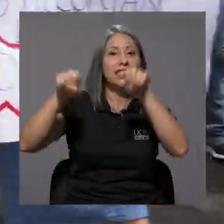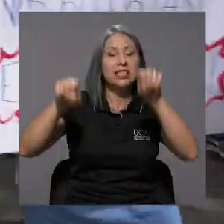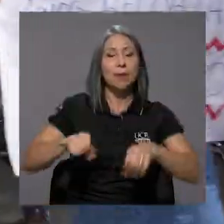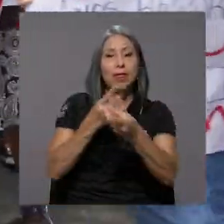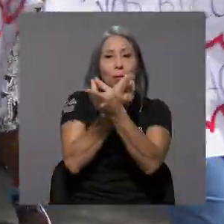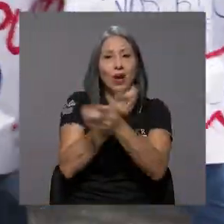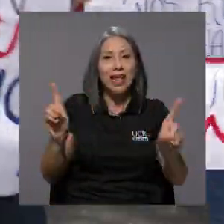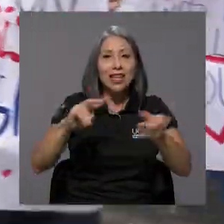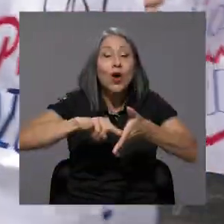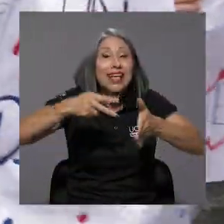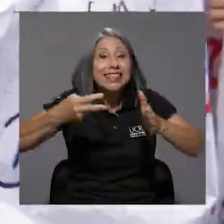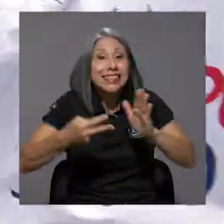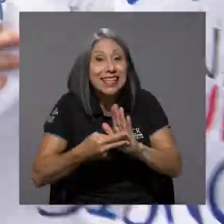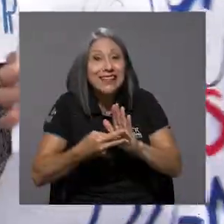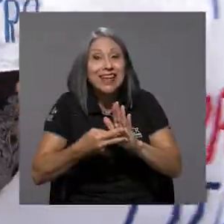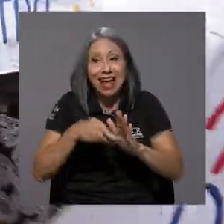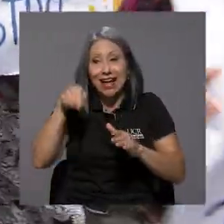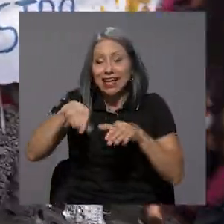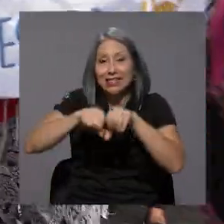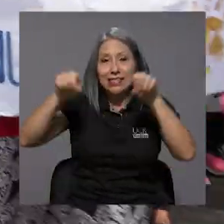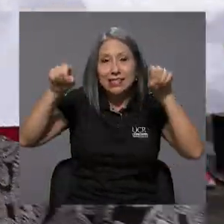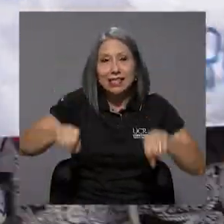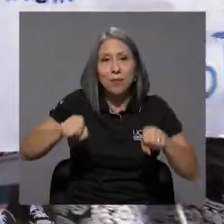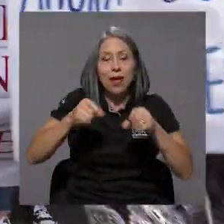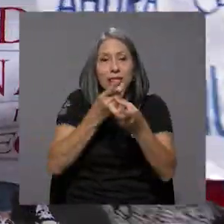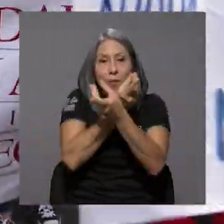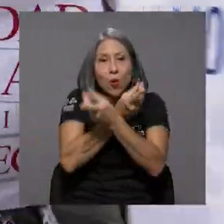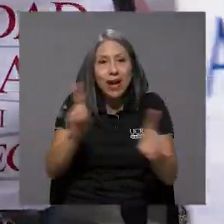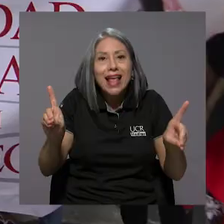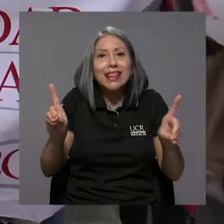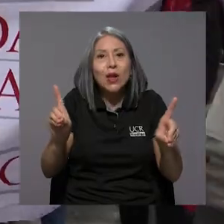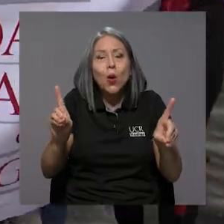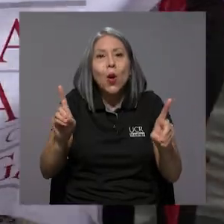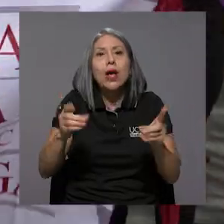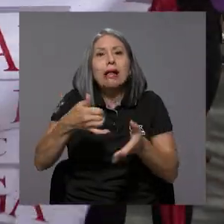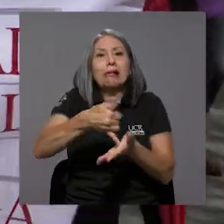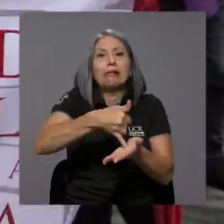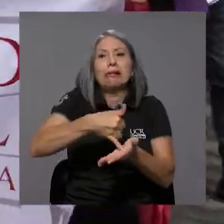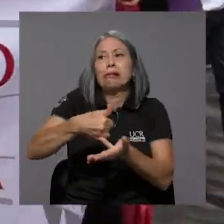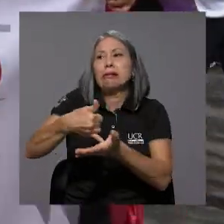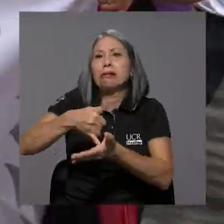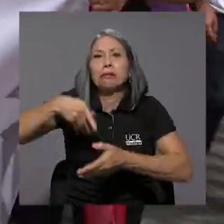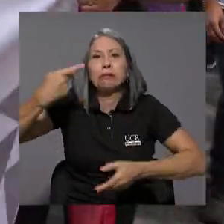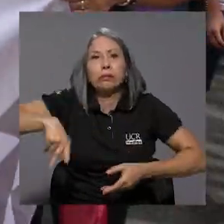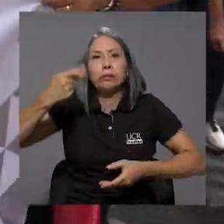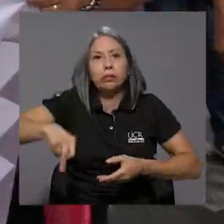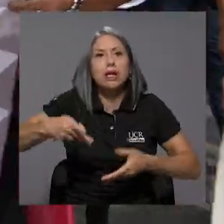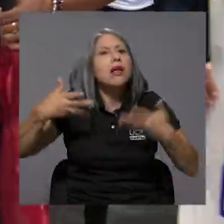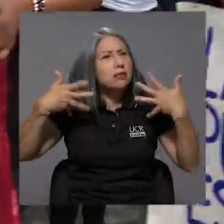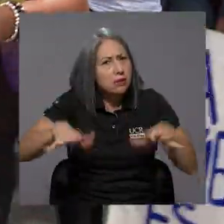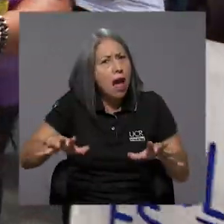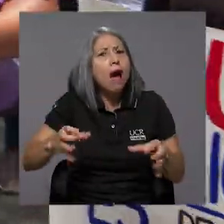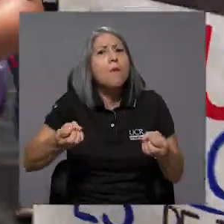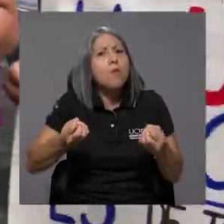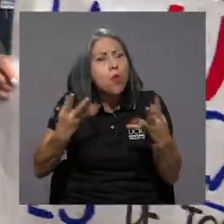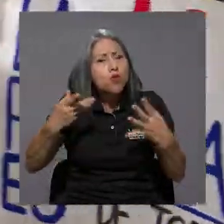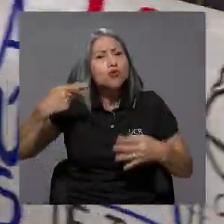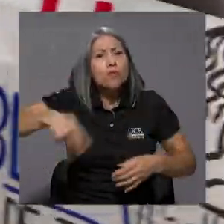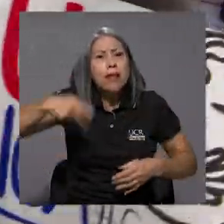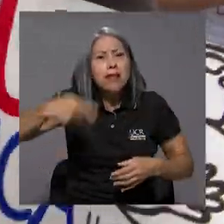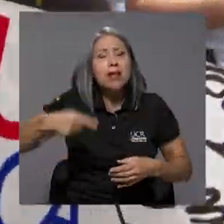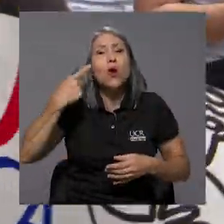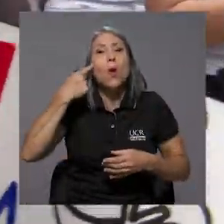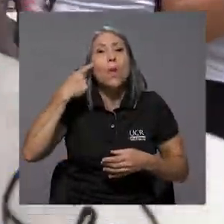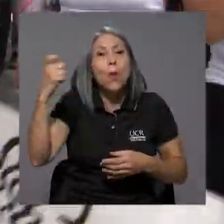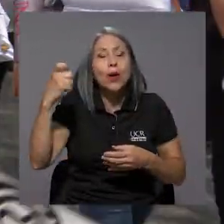sistema democrático y es sembrar las bases para que este sistema democrático se vulnere aún más, ya de